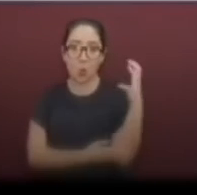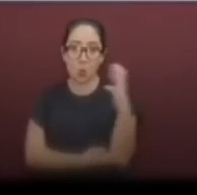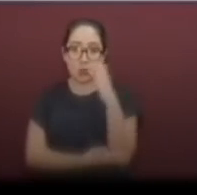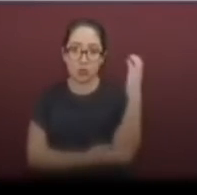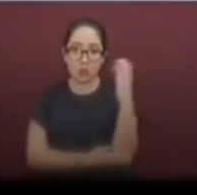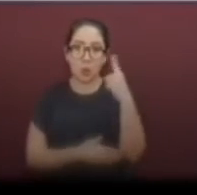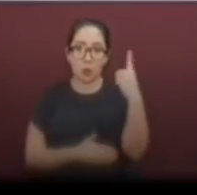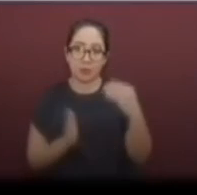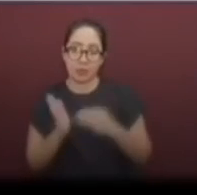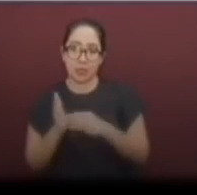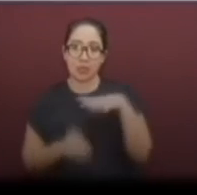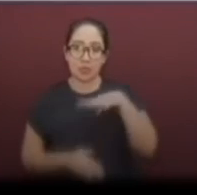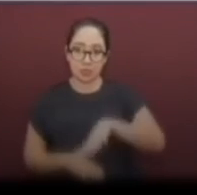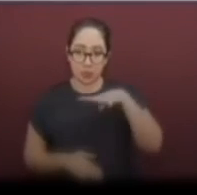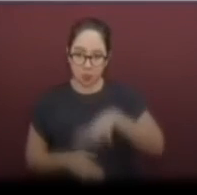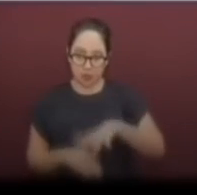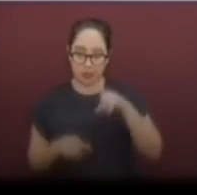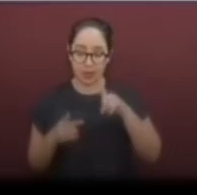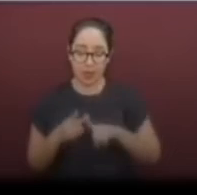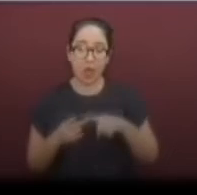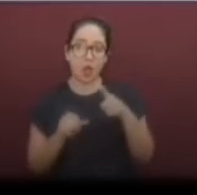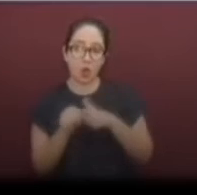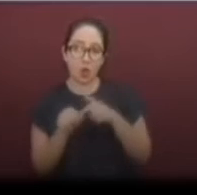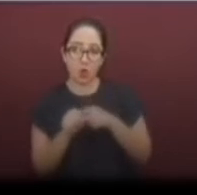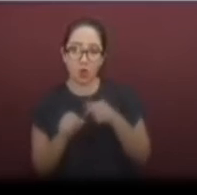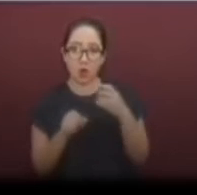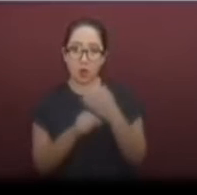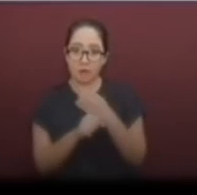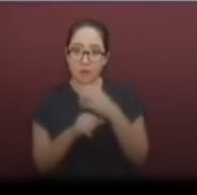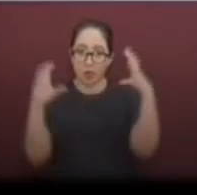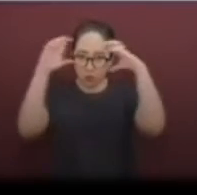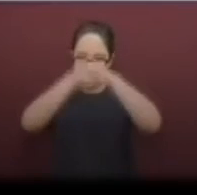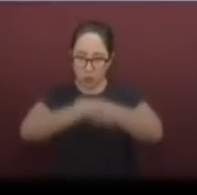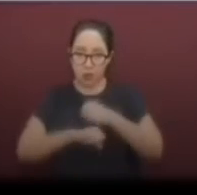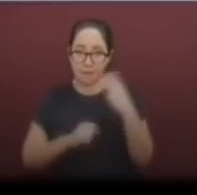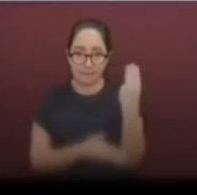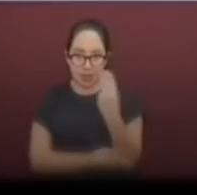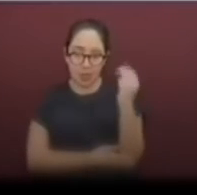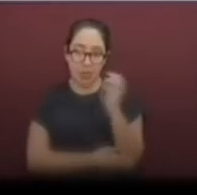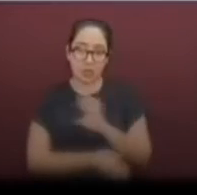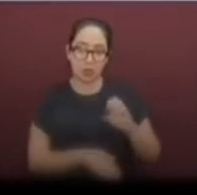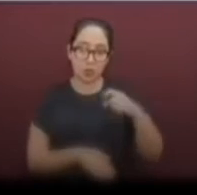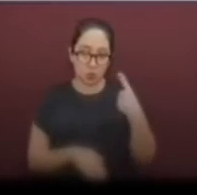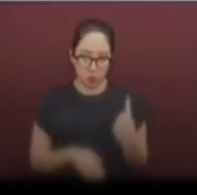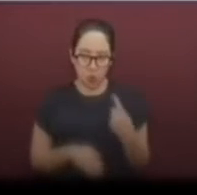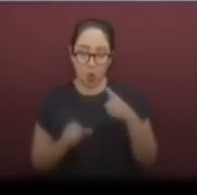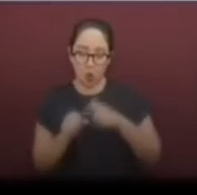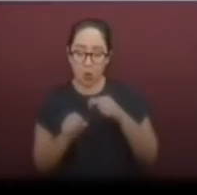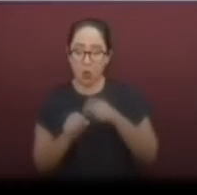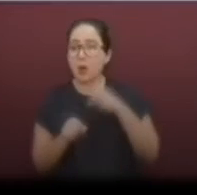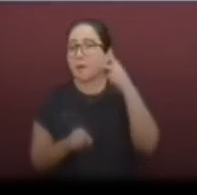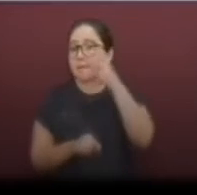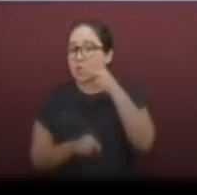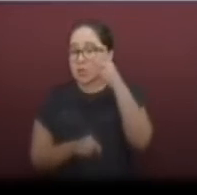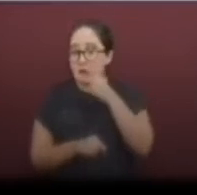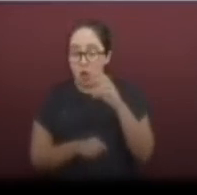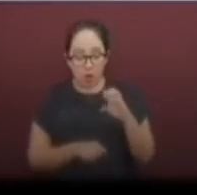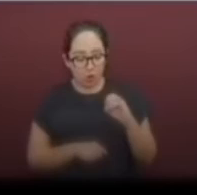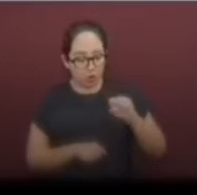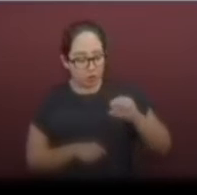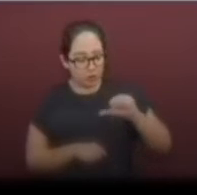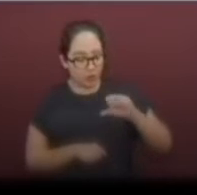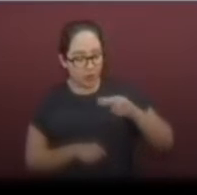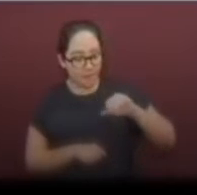1,019 casos. En marrón, Minatitlán, con 501. En Granate, Cozama, Loapan, con